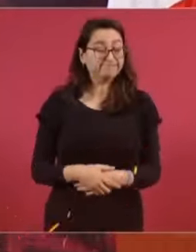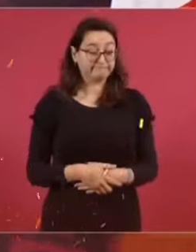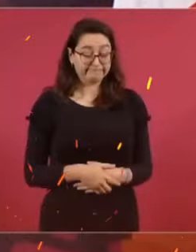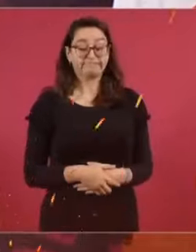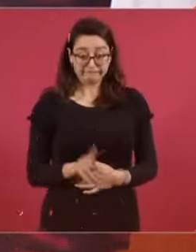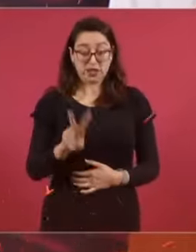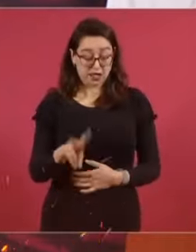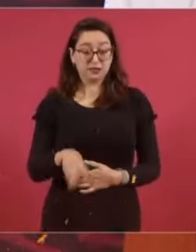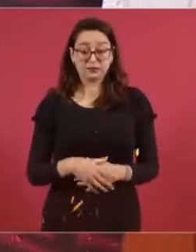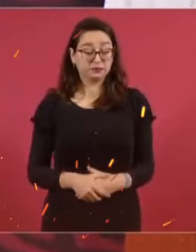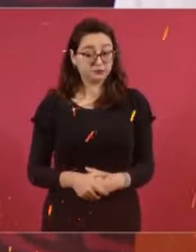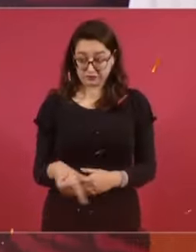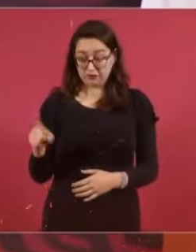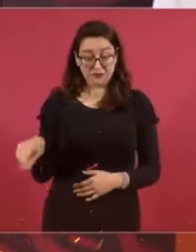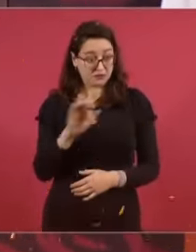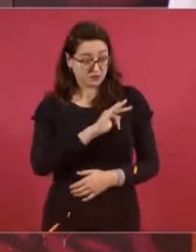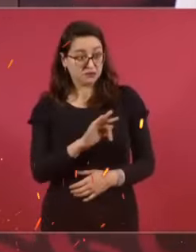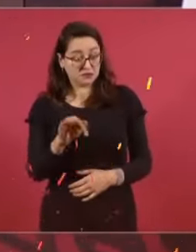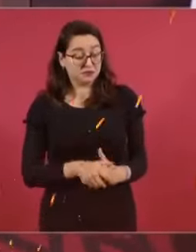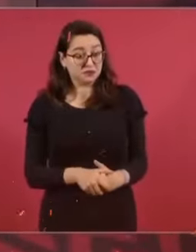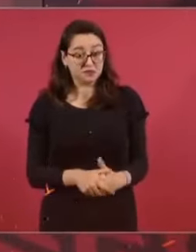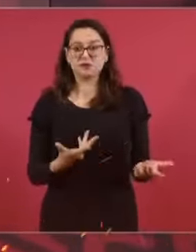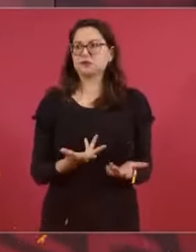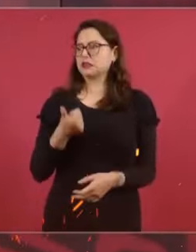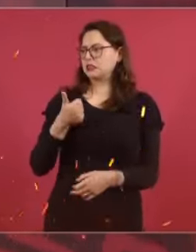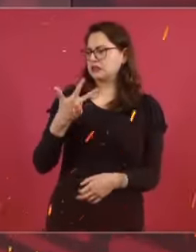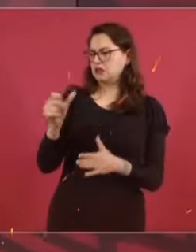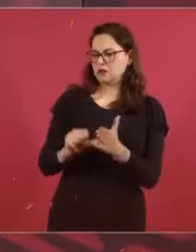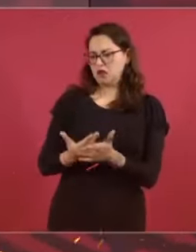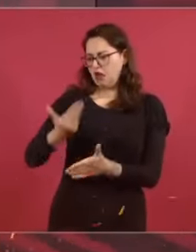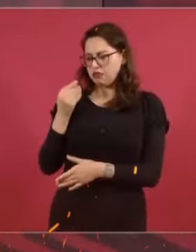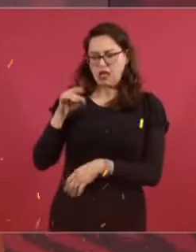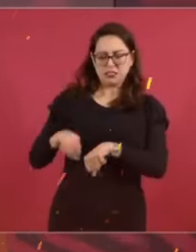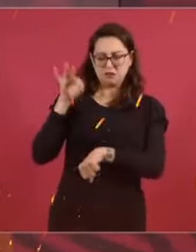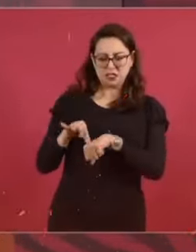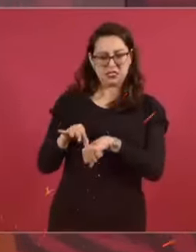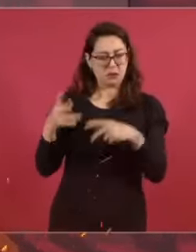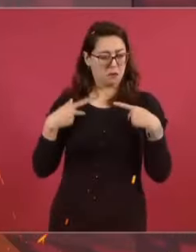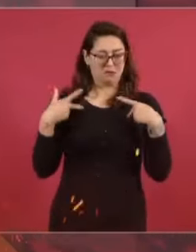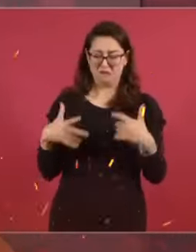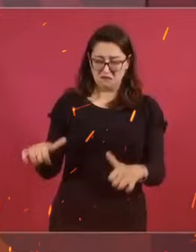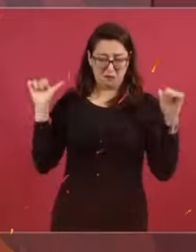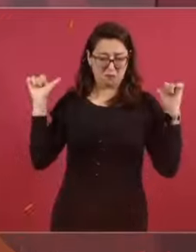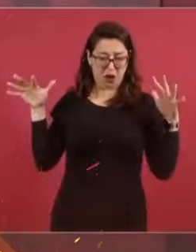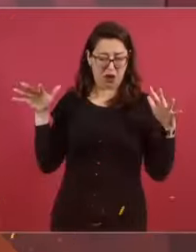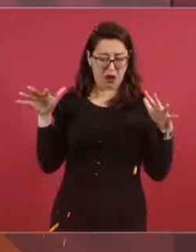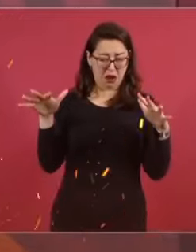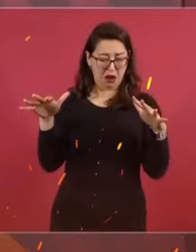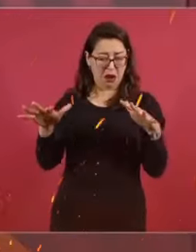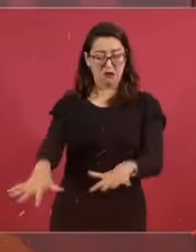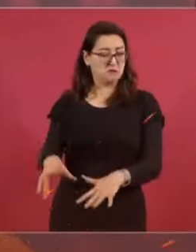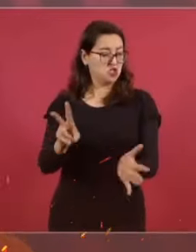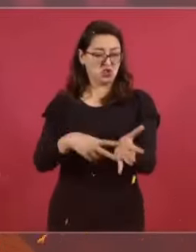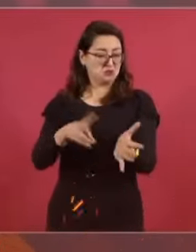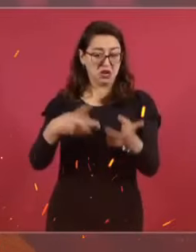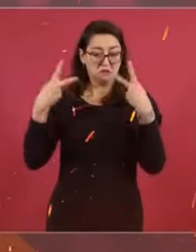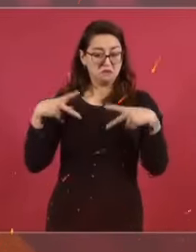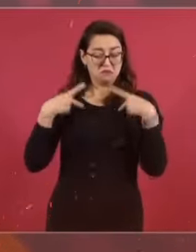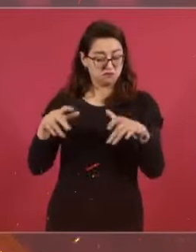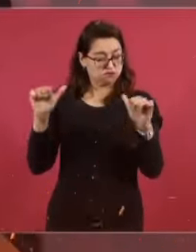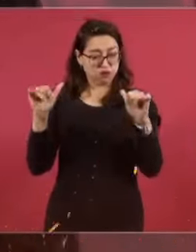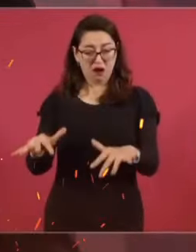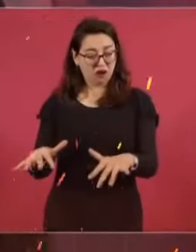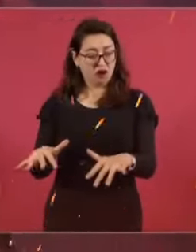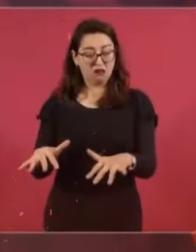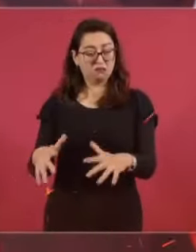como seis meses, ocho meses, tomaron Chilpancingo con mucha gente. No sé, mil, dos mil. Y estaban